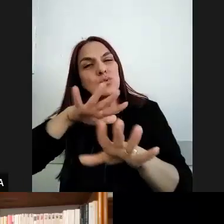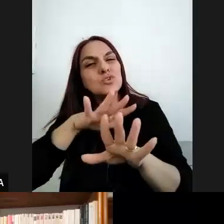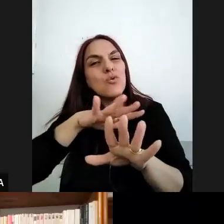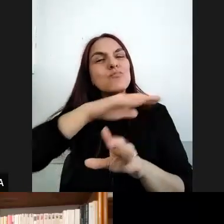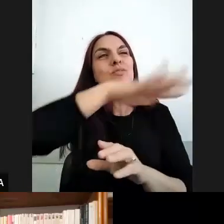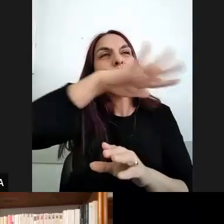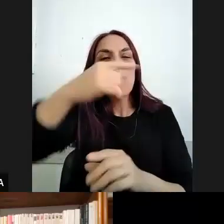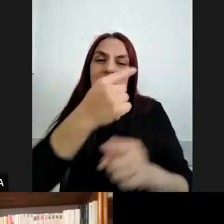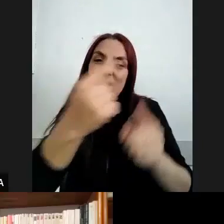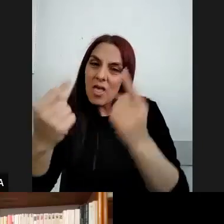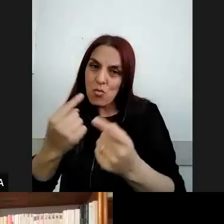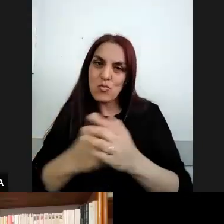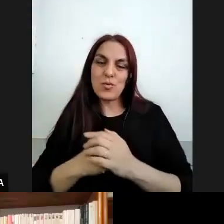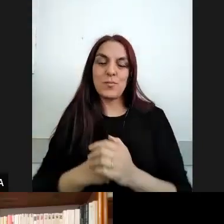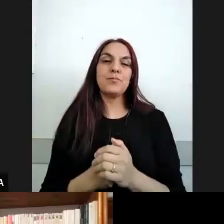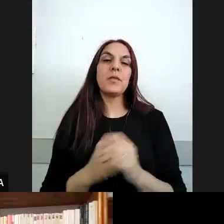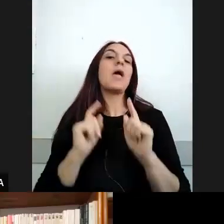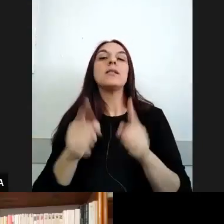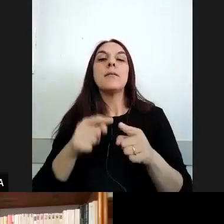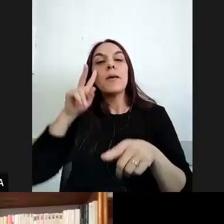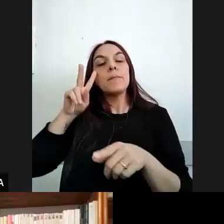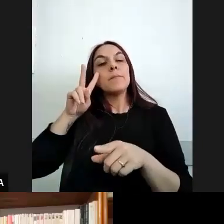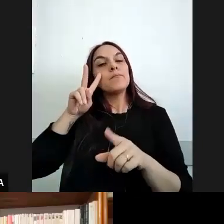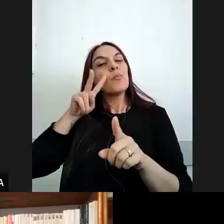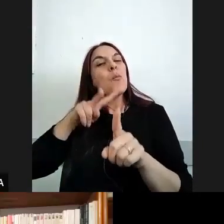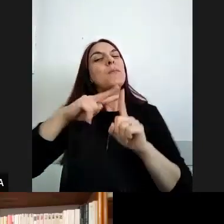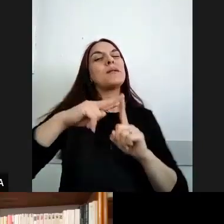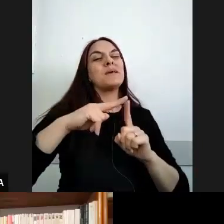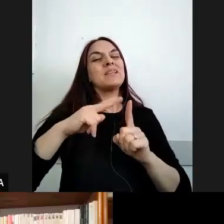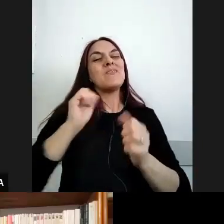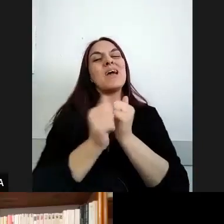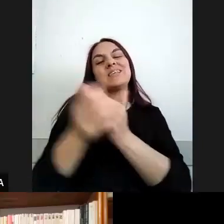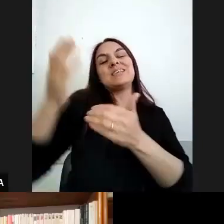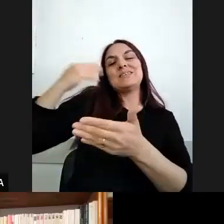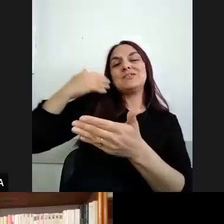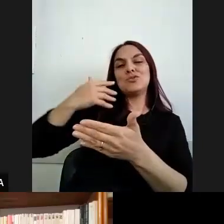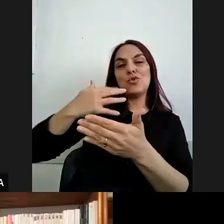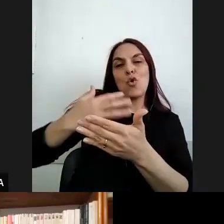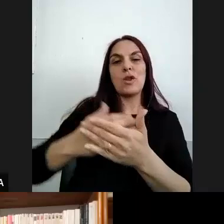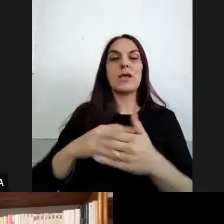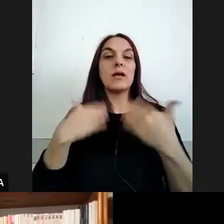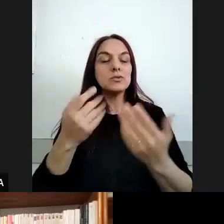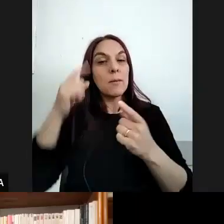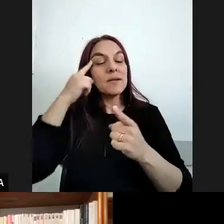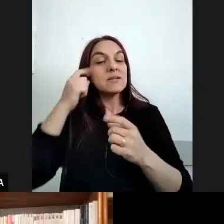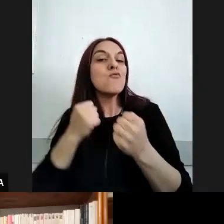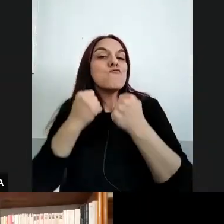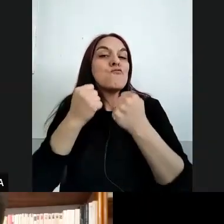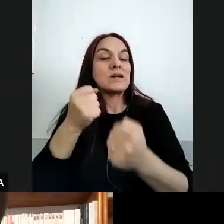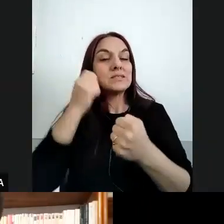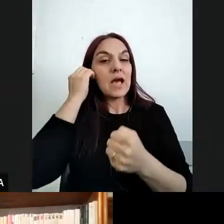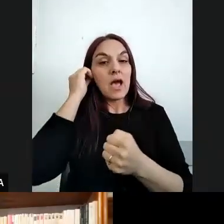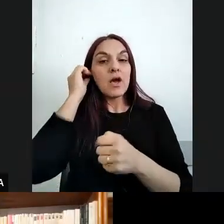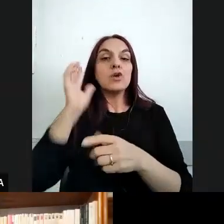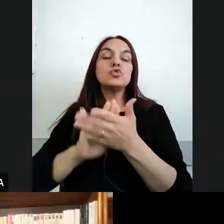discusiones y además mirarlas en perspectiva histórica eh me parece que hay una fuerza en la relación entre el mandato de la